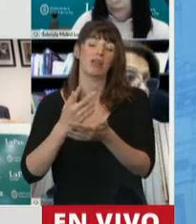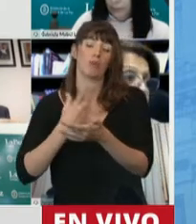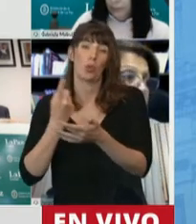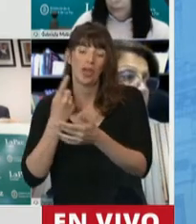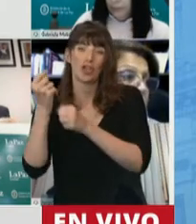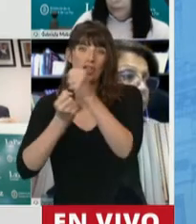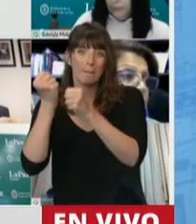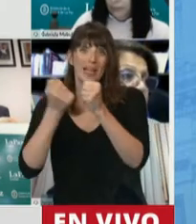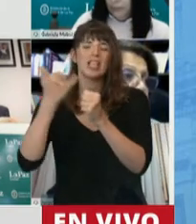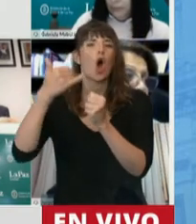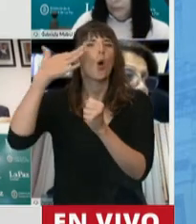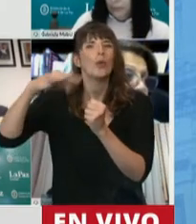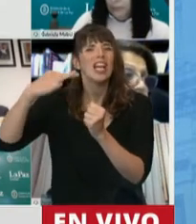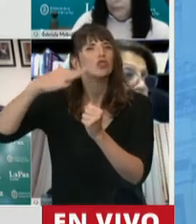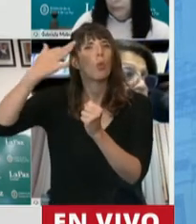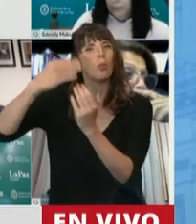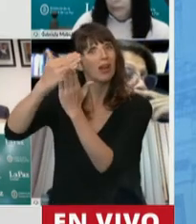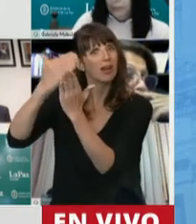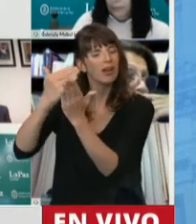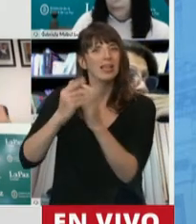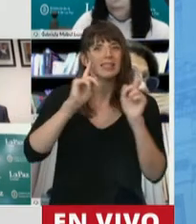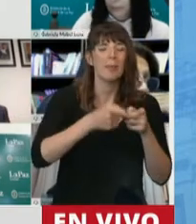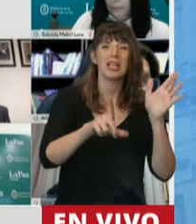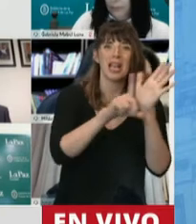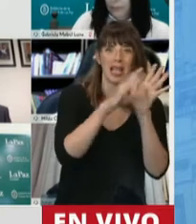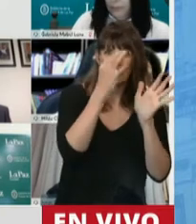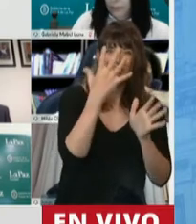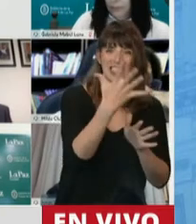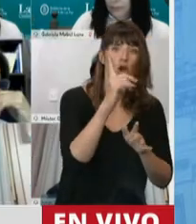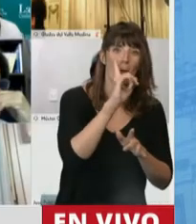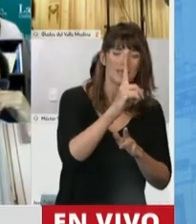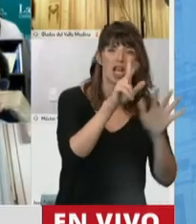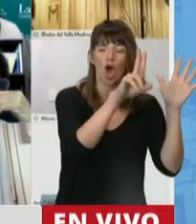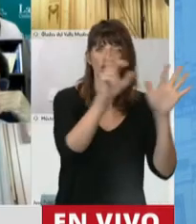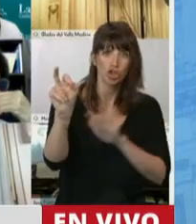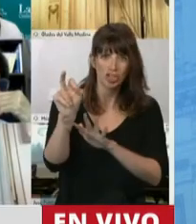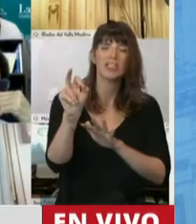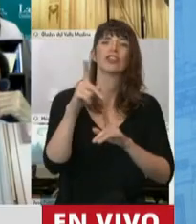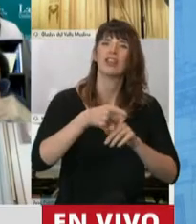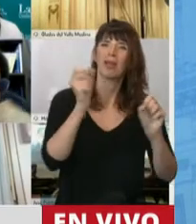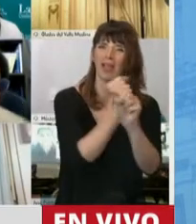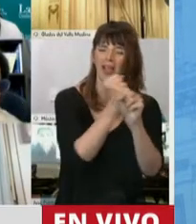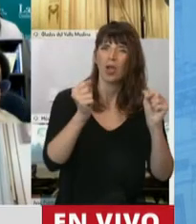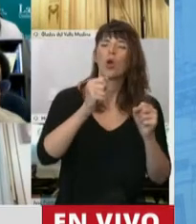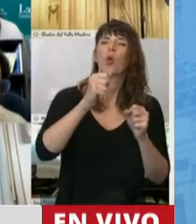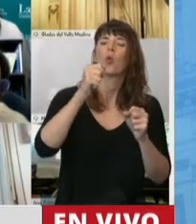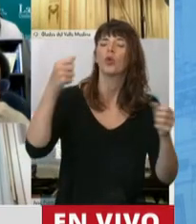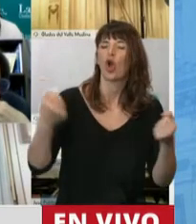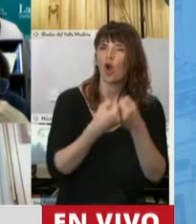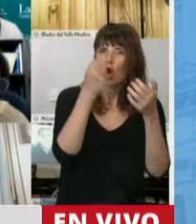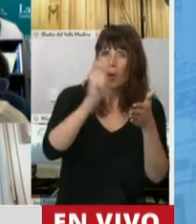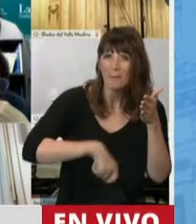así como también la ley 25.800, que ratifica el convenio 177 de la